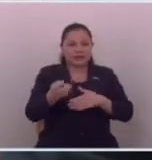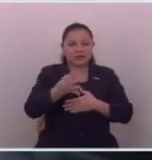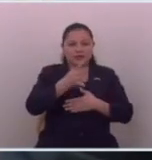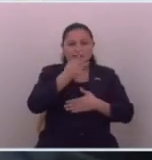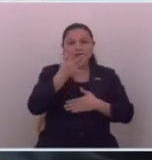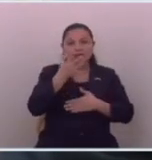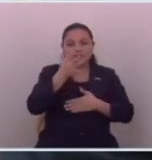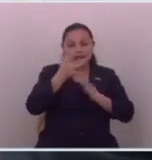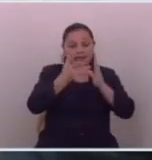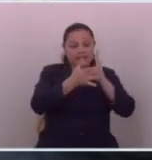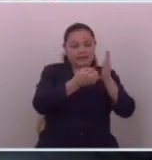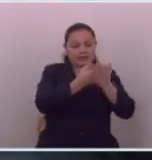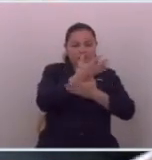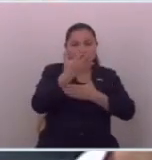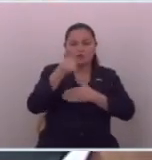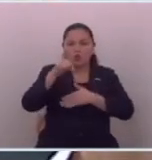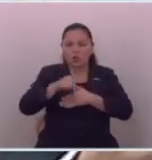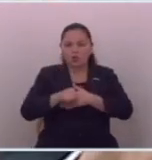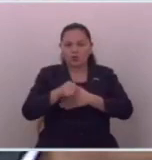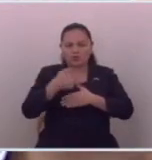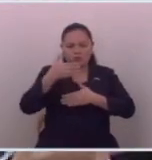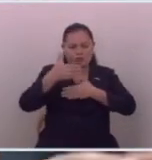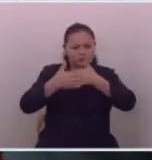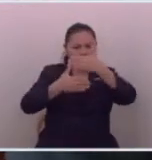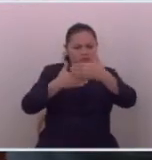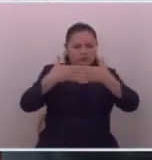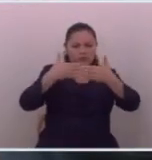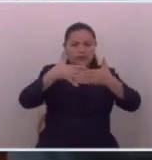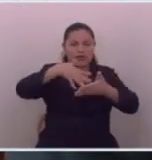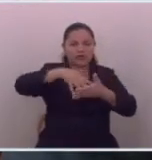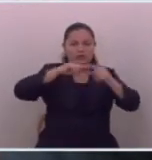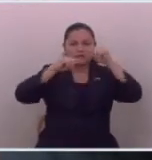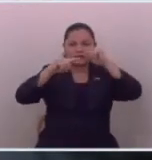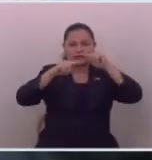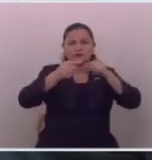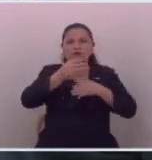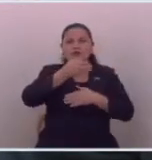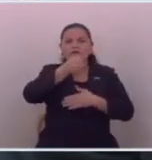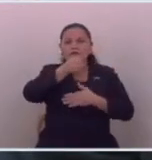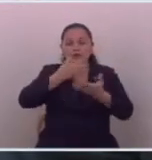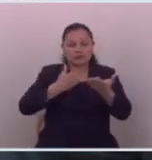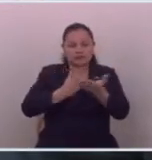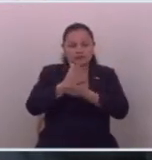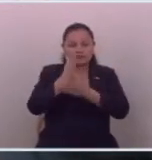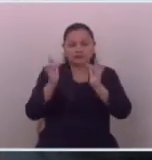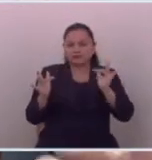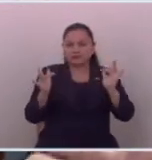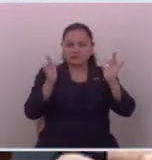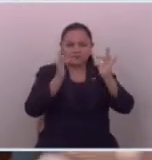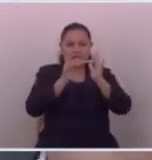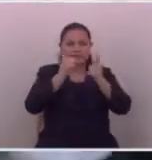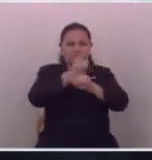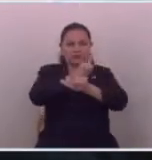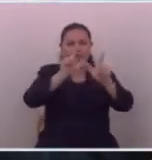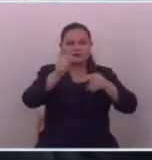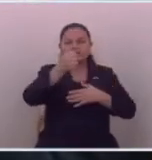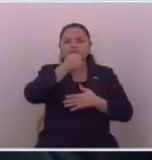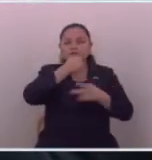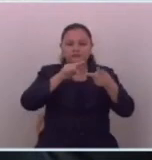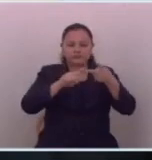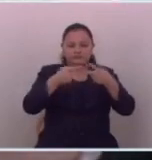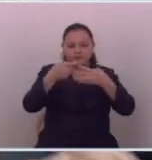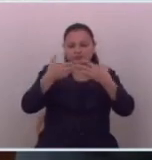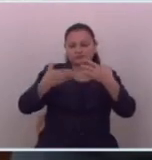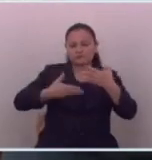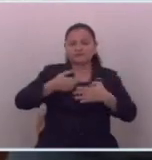tecnologías se ha venido democratizando el acceso a la información. Recordemos que hay una relación directa entre libertad de prensa y